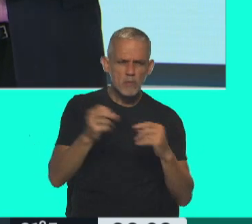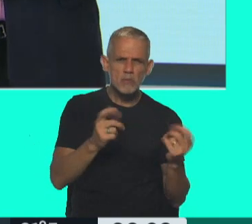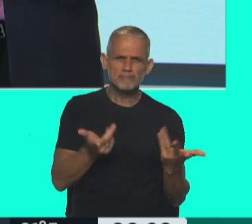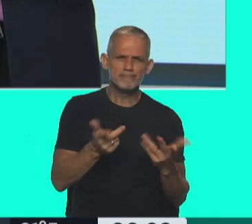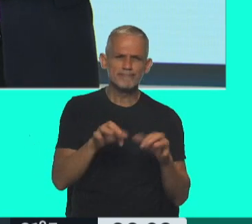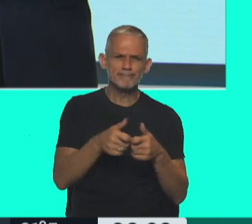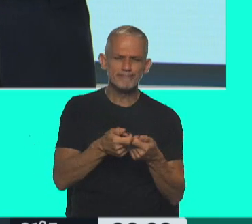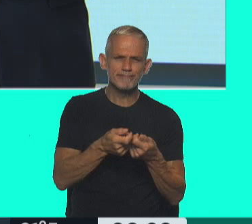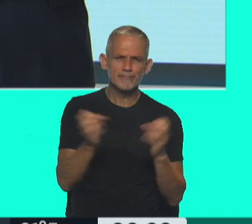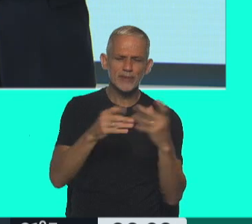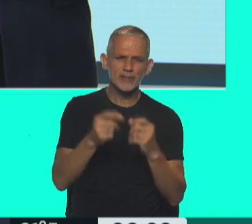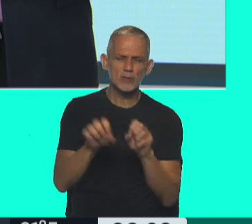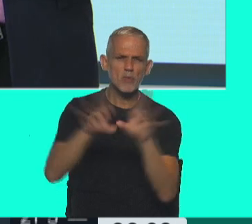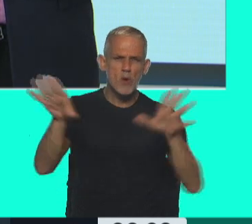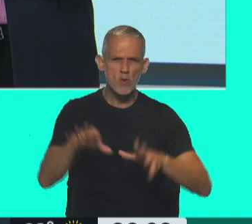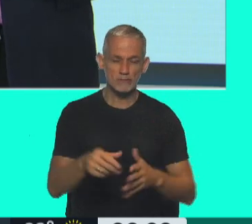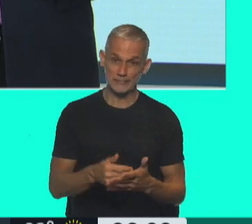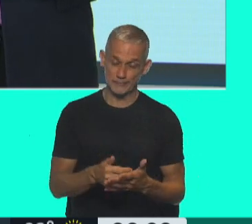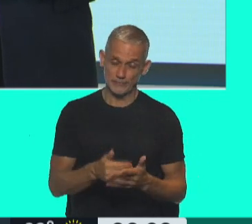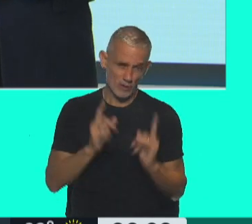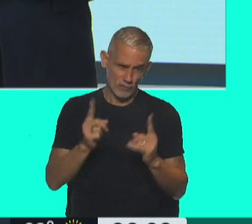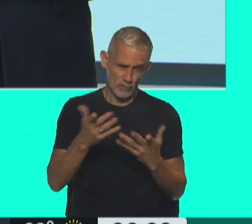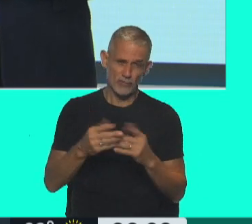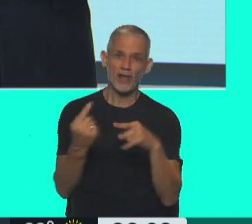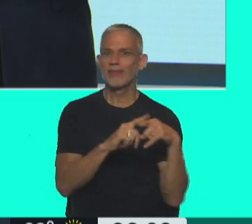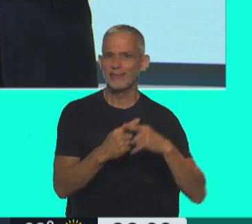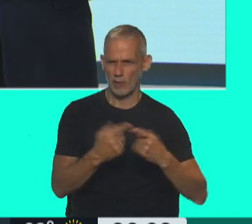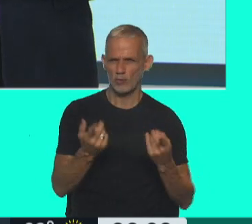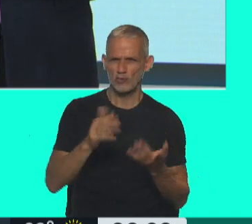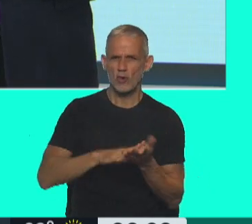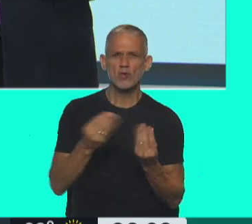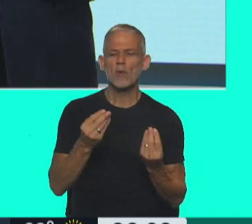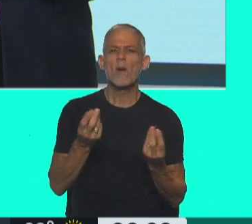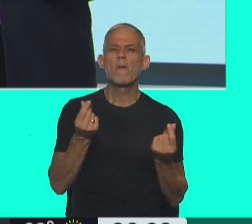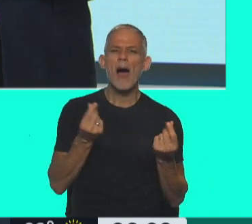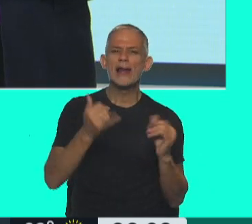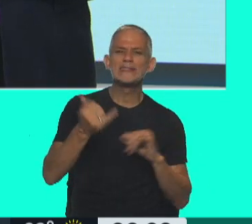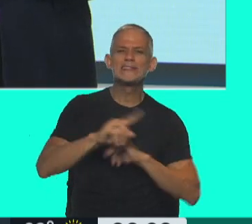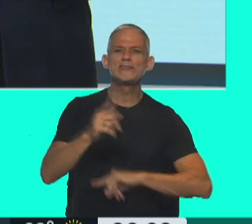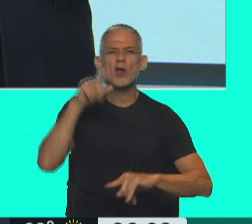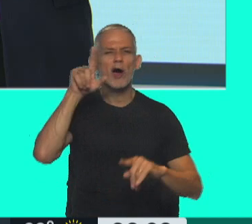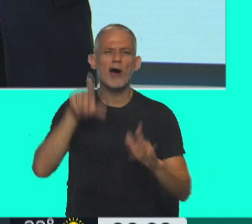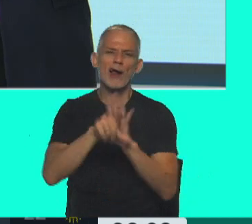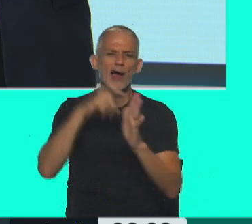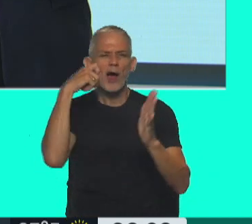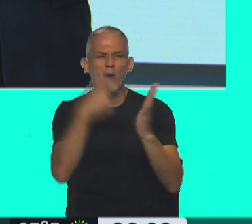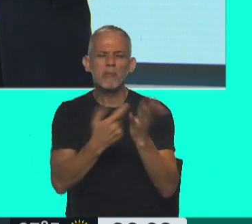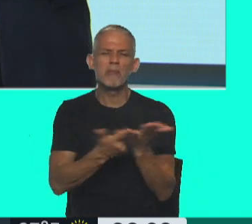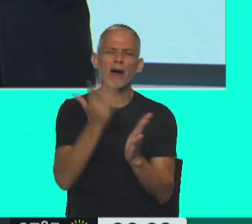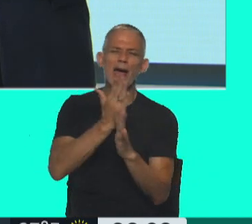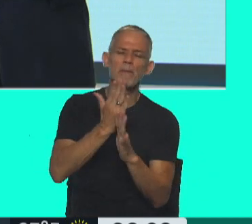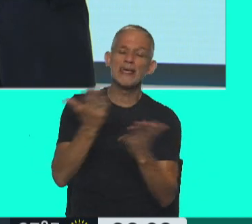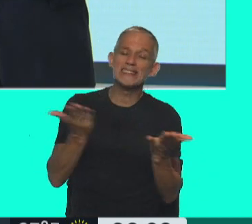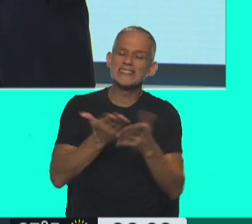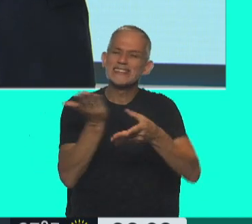los chats, las filtraciones existieron, persiste la discusión sobre la validez legal de esos chats, puestos en una